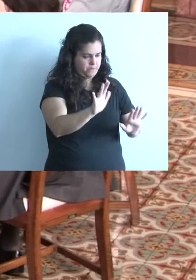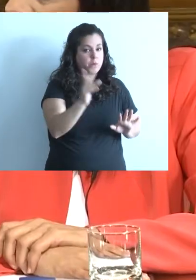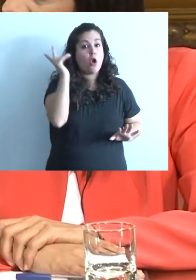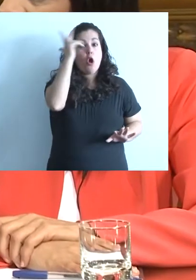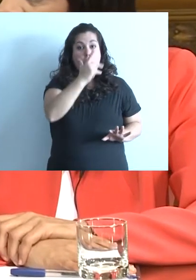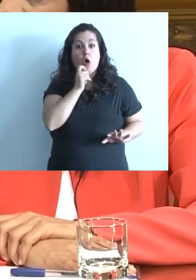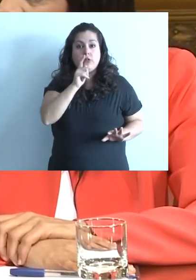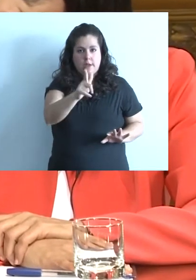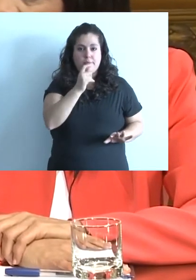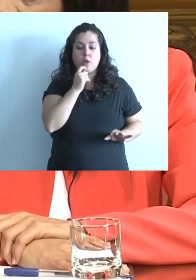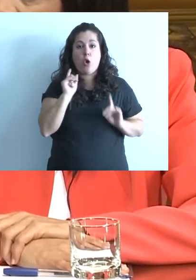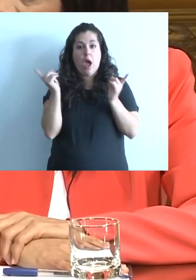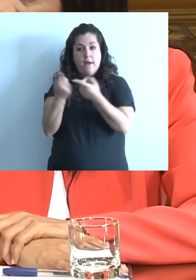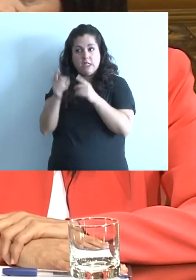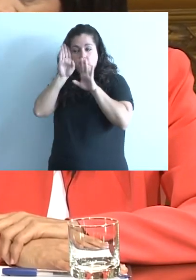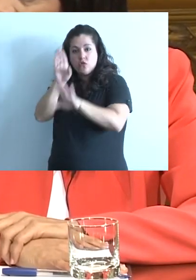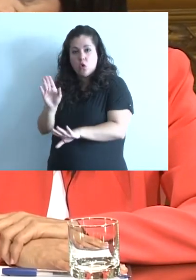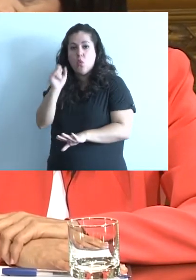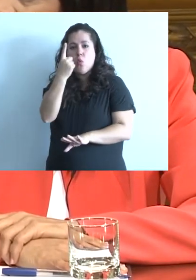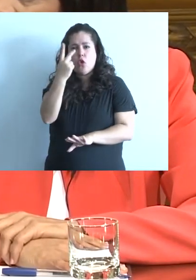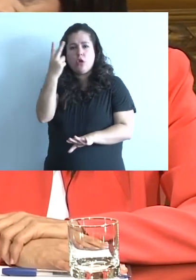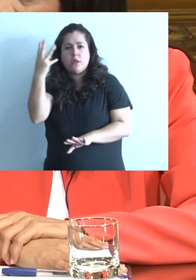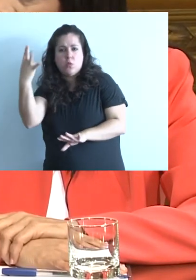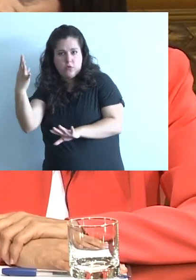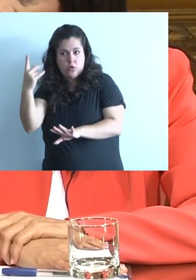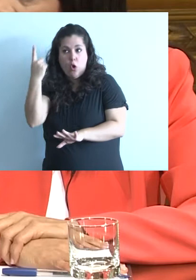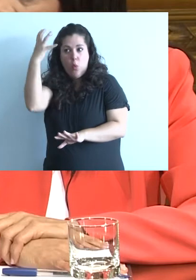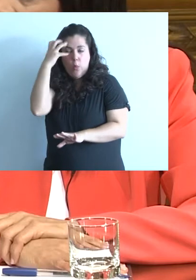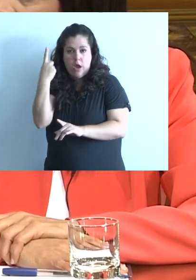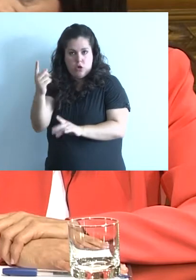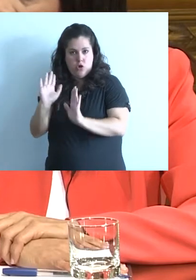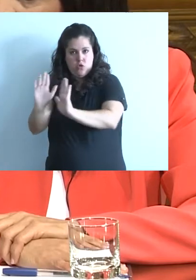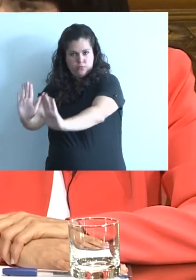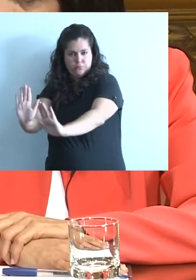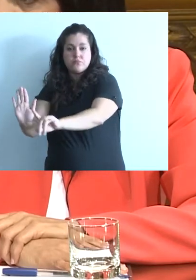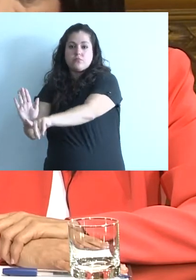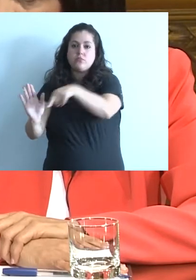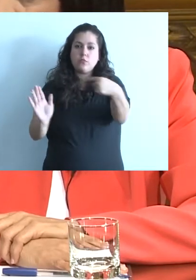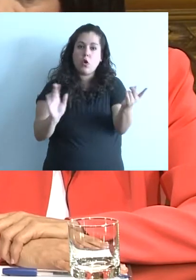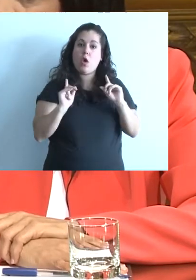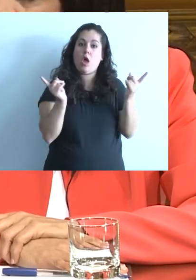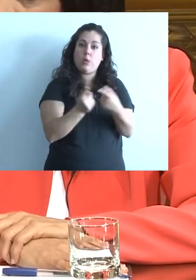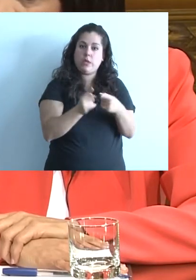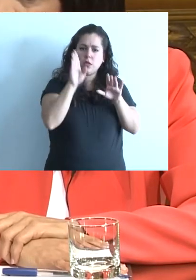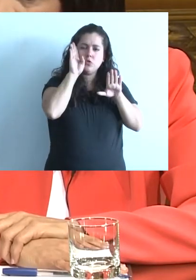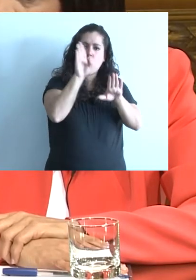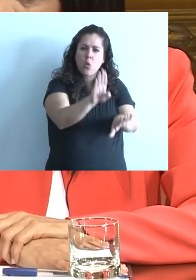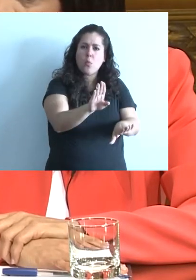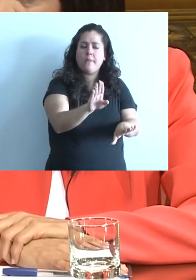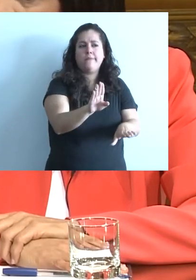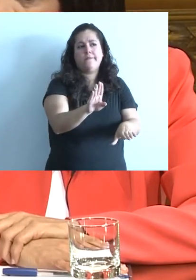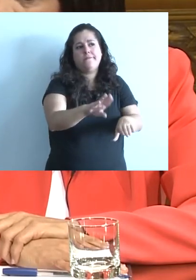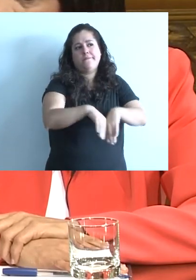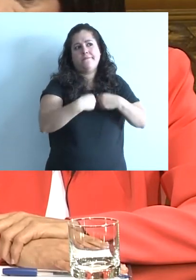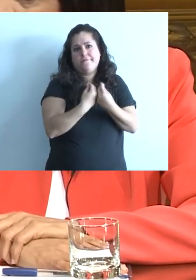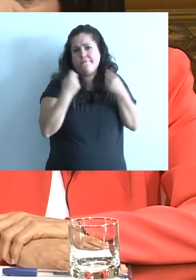los hostels tienen dos posibilidades. Habitaciones para uno, dos, tres, cuatro individuales, con baños individuales. Pero también están las que los